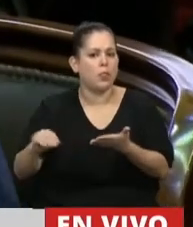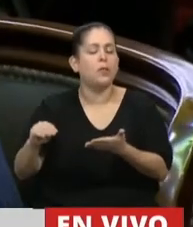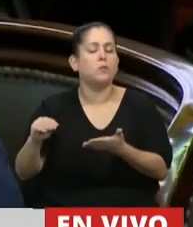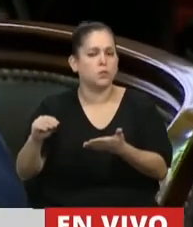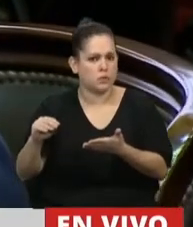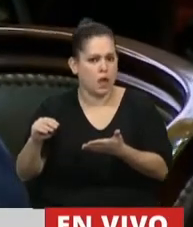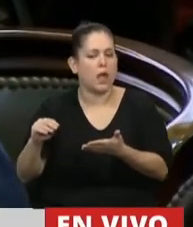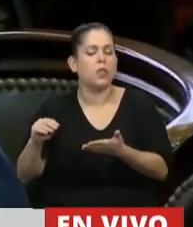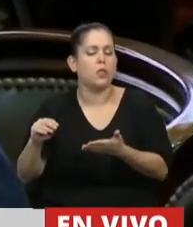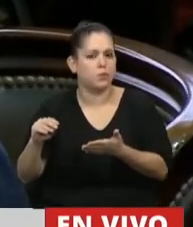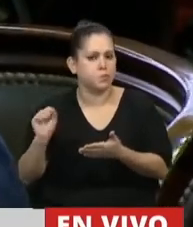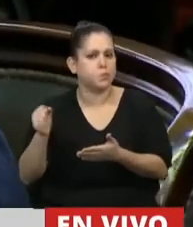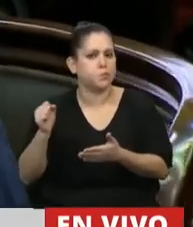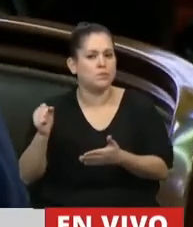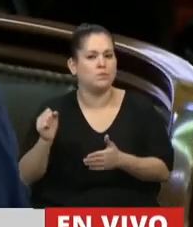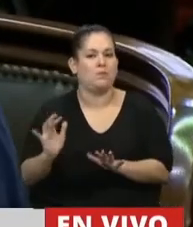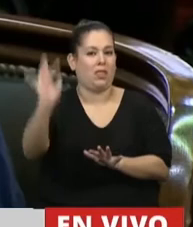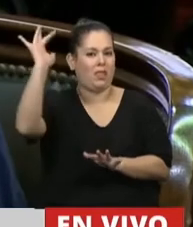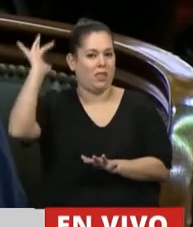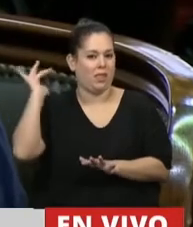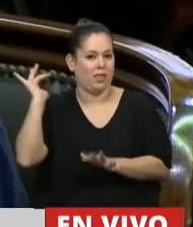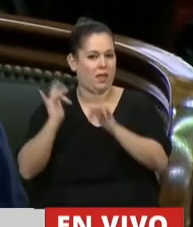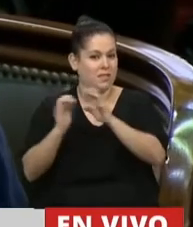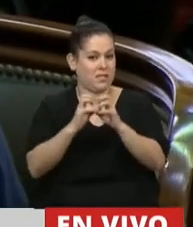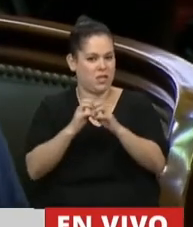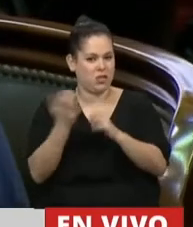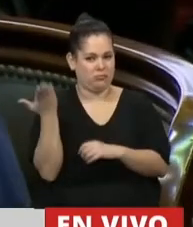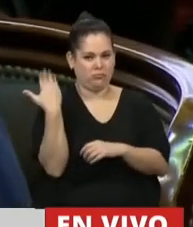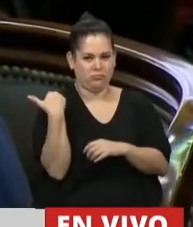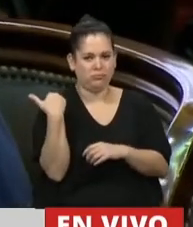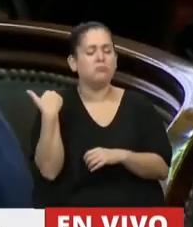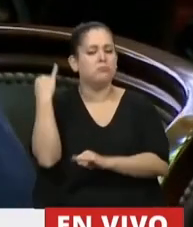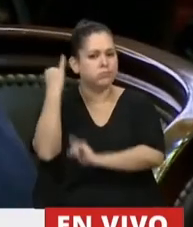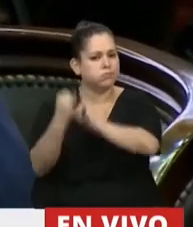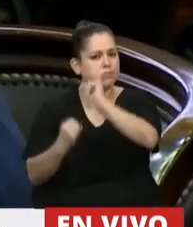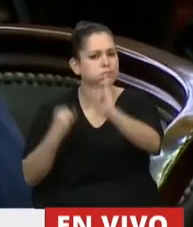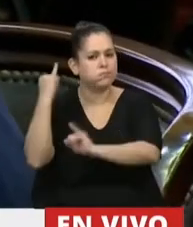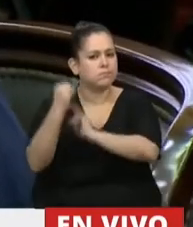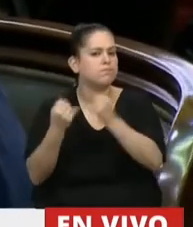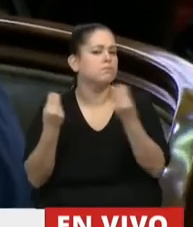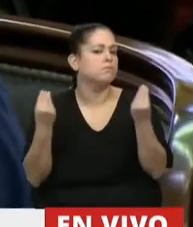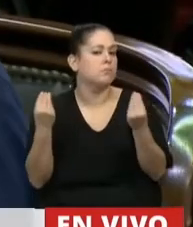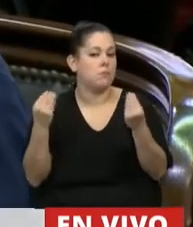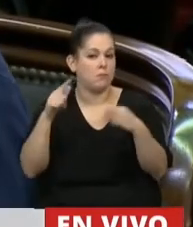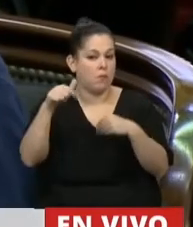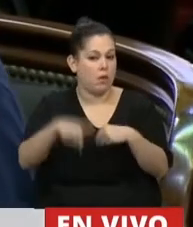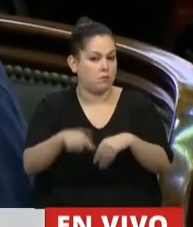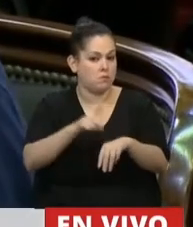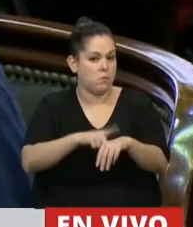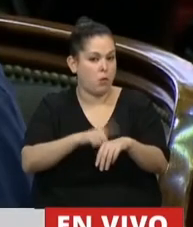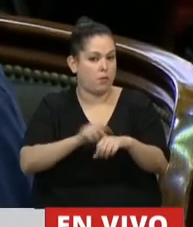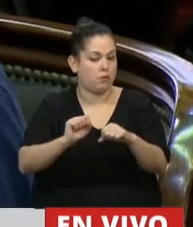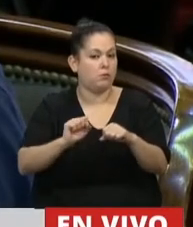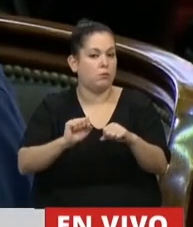sesión anterior, marcábamos claramente que esta pandemia que nos afecta